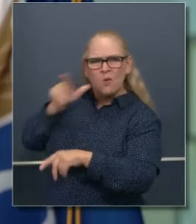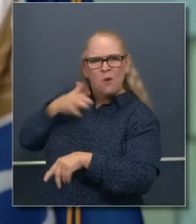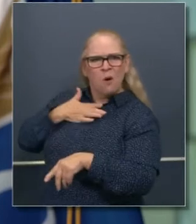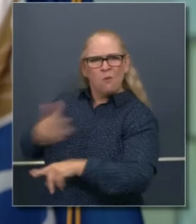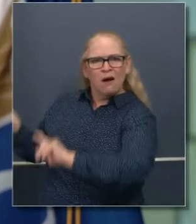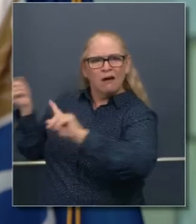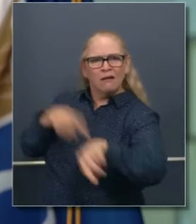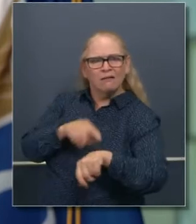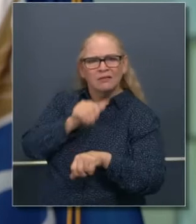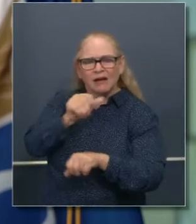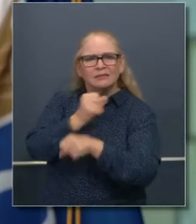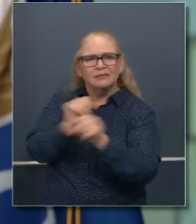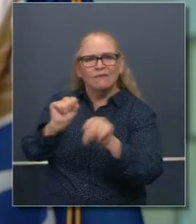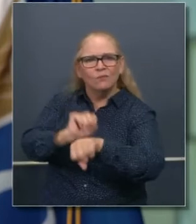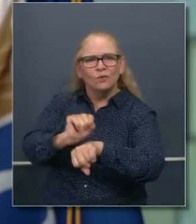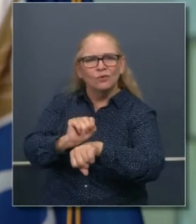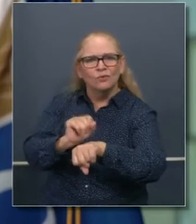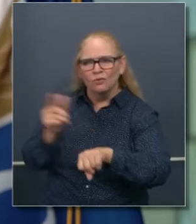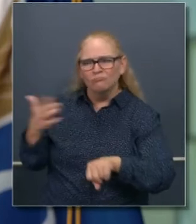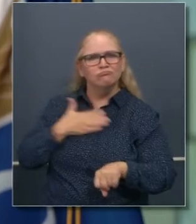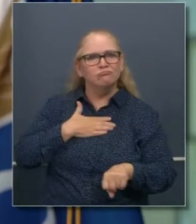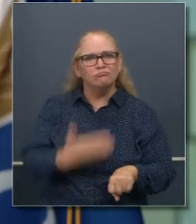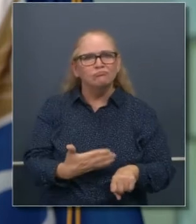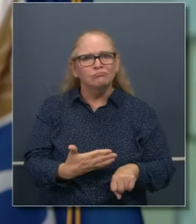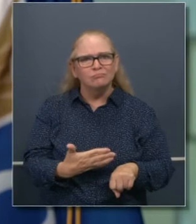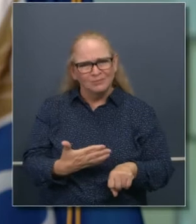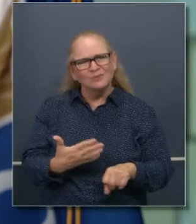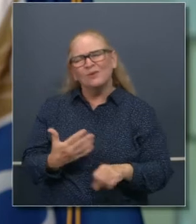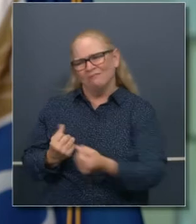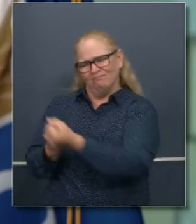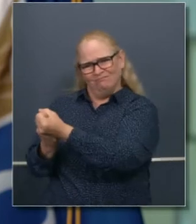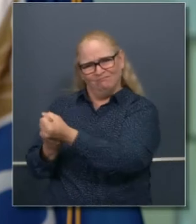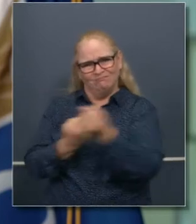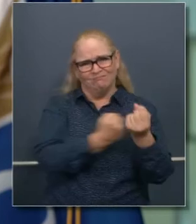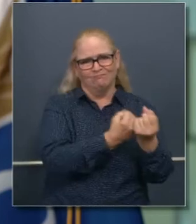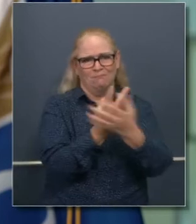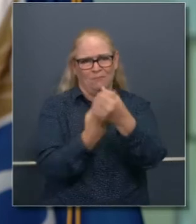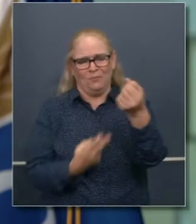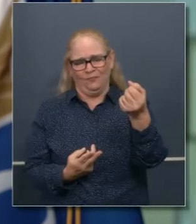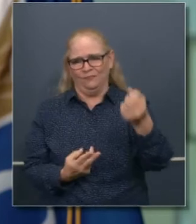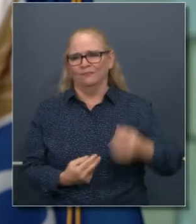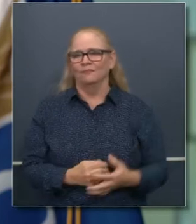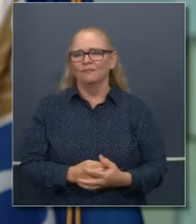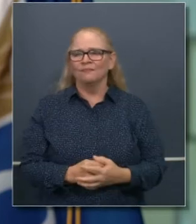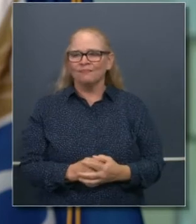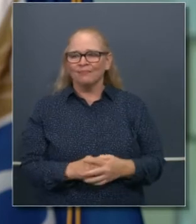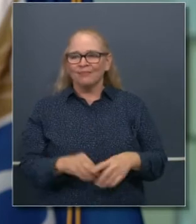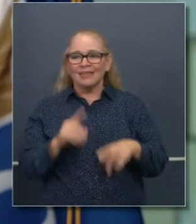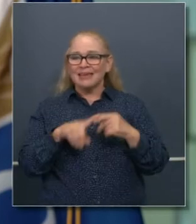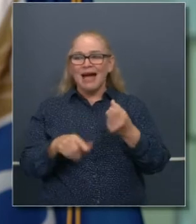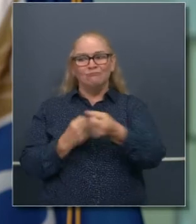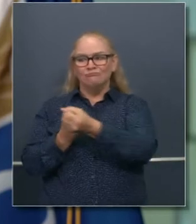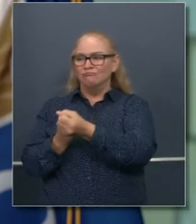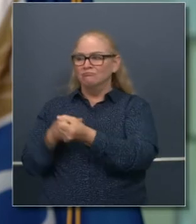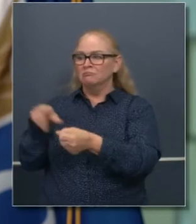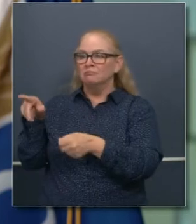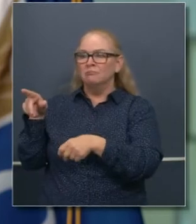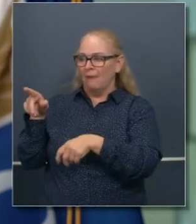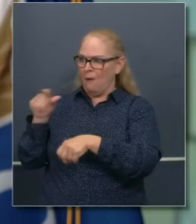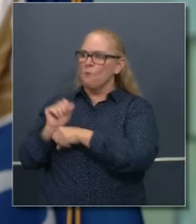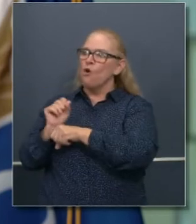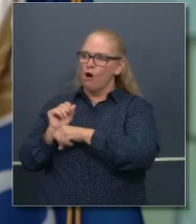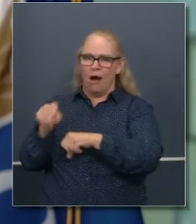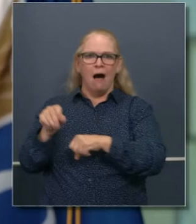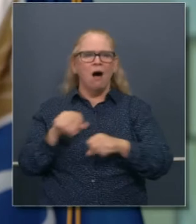fundamental. Entonces, si de hecho es una frase reconocida que los